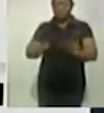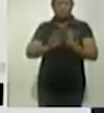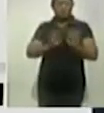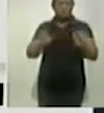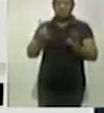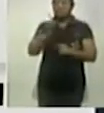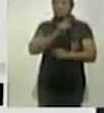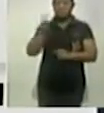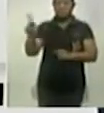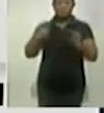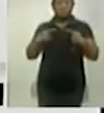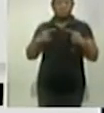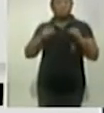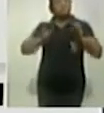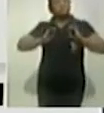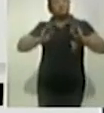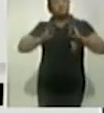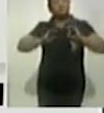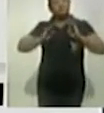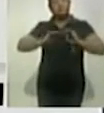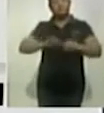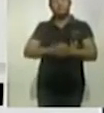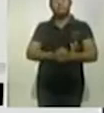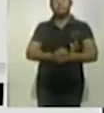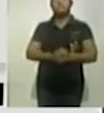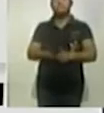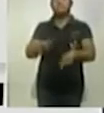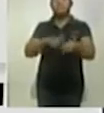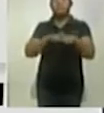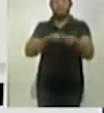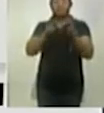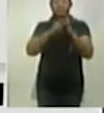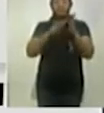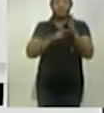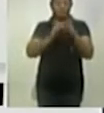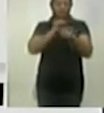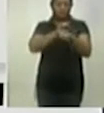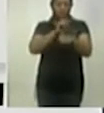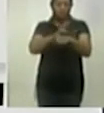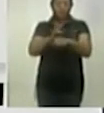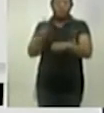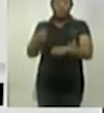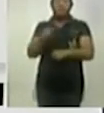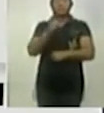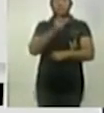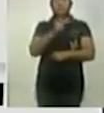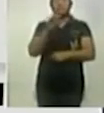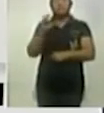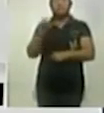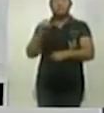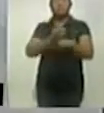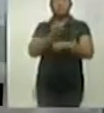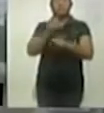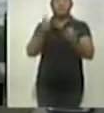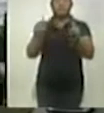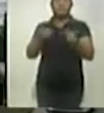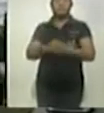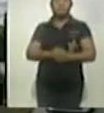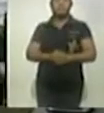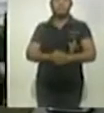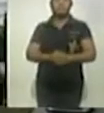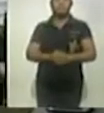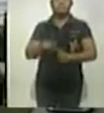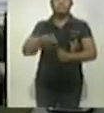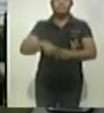lastimado ni daños. Se mantienen activos los protocolos de supervisión por parte de protección civil del estado. Cabe señalar que, en